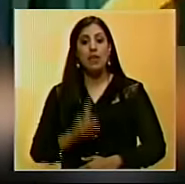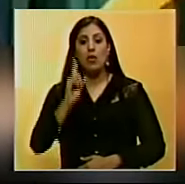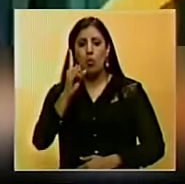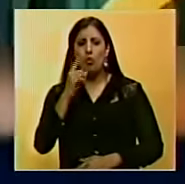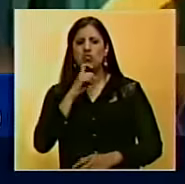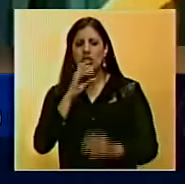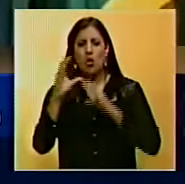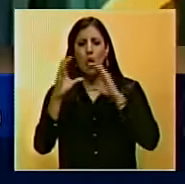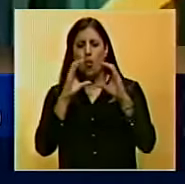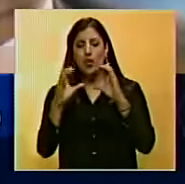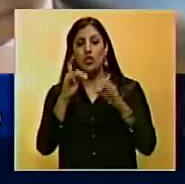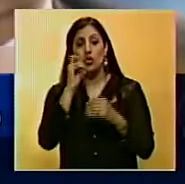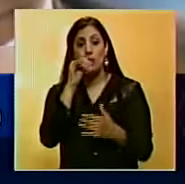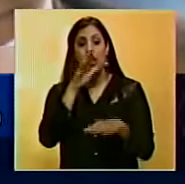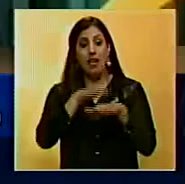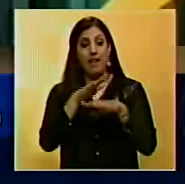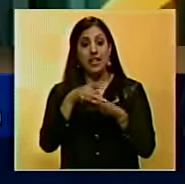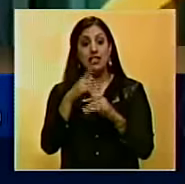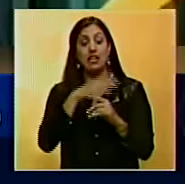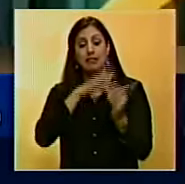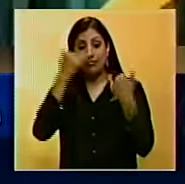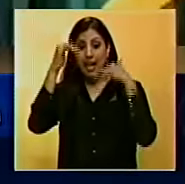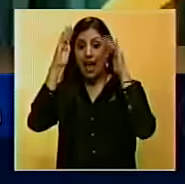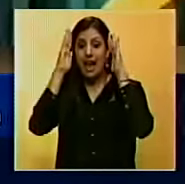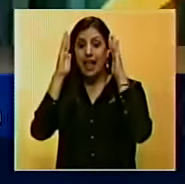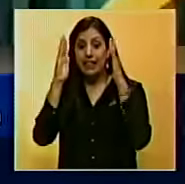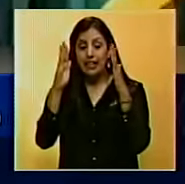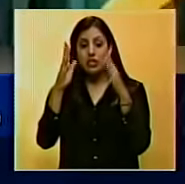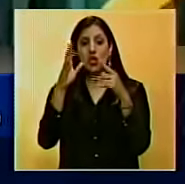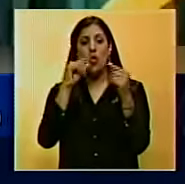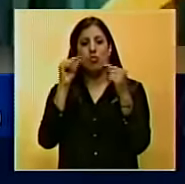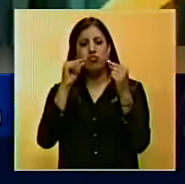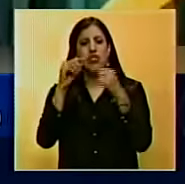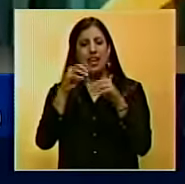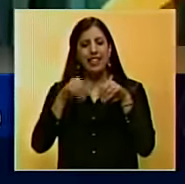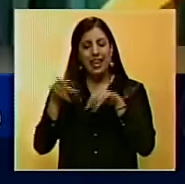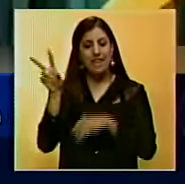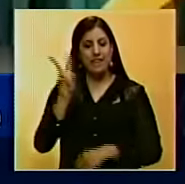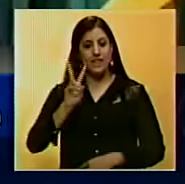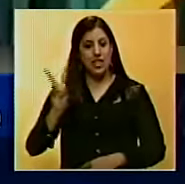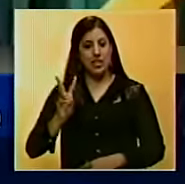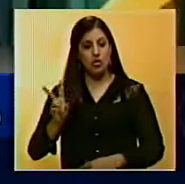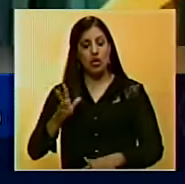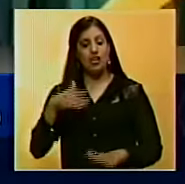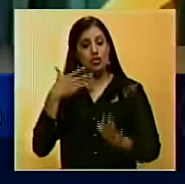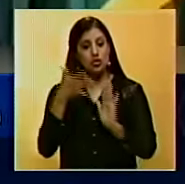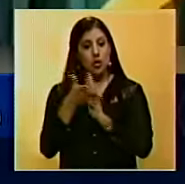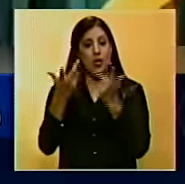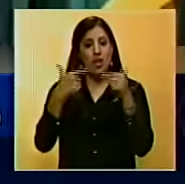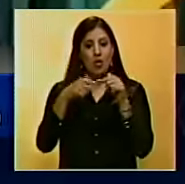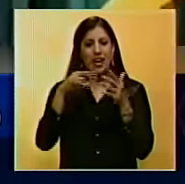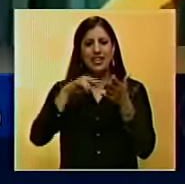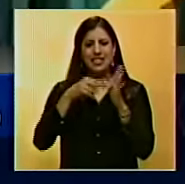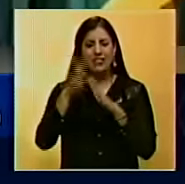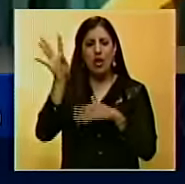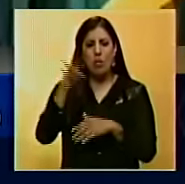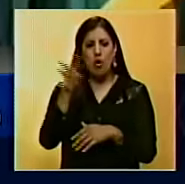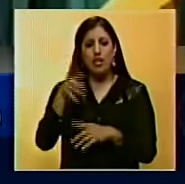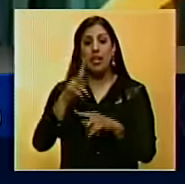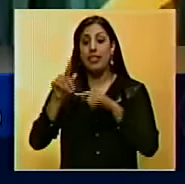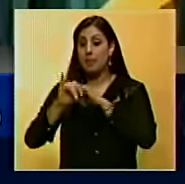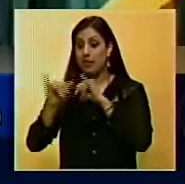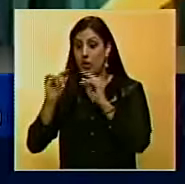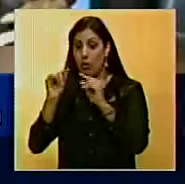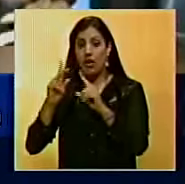comunicado, Granger notificó que abordará los recientes reclamos territoriales de Venezuela sobre el Esequibo antes de partir a Nueva